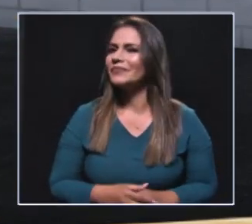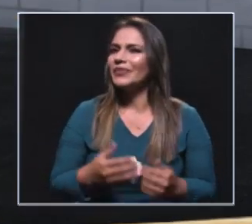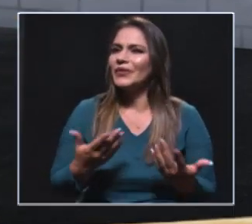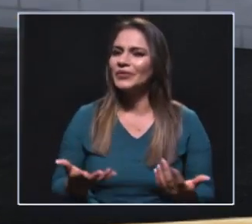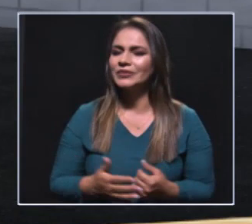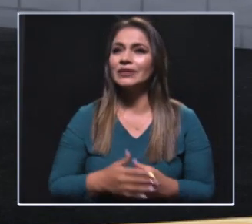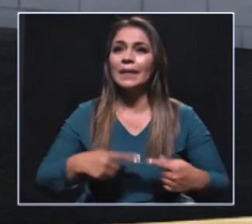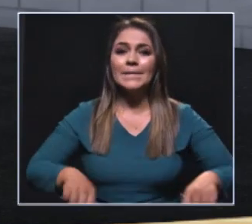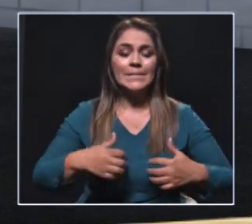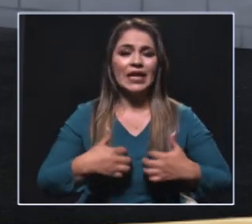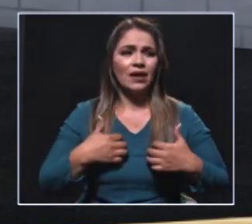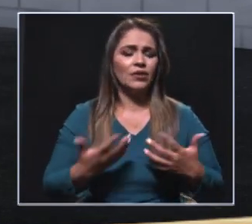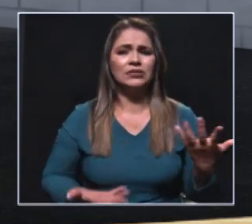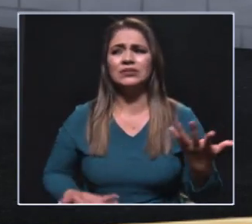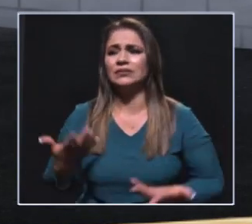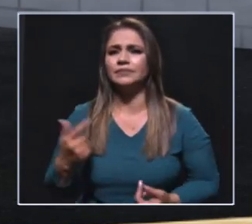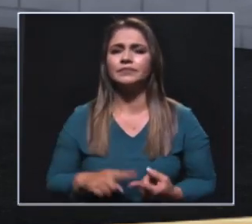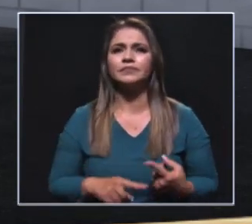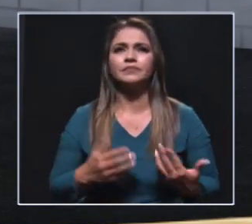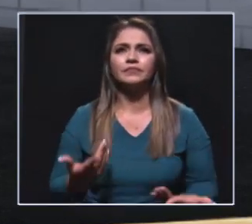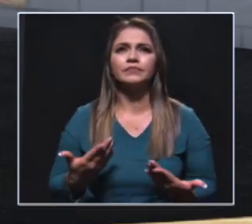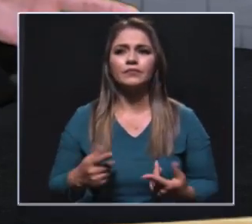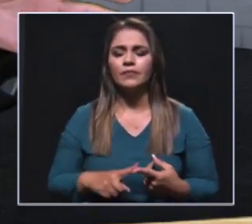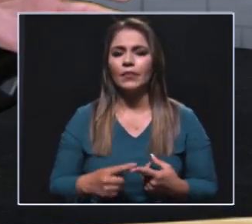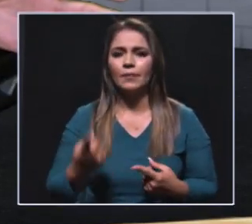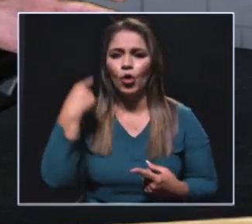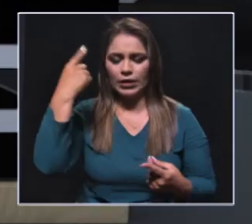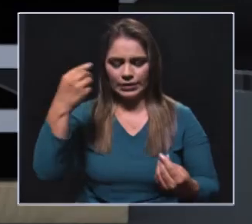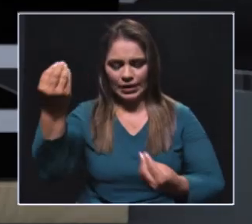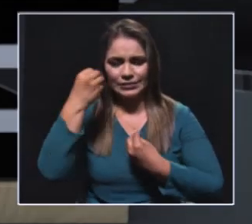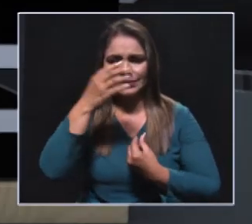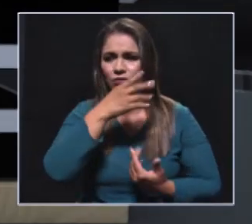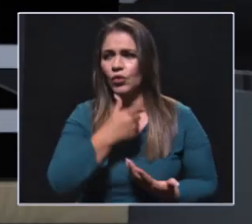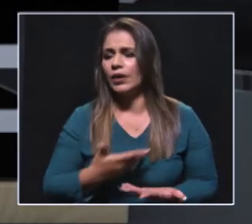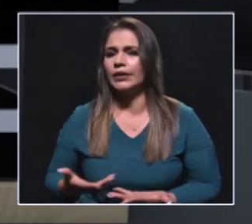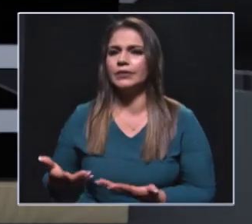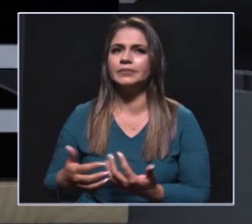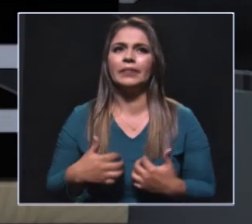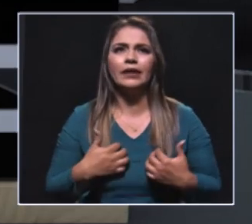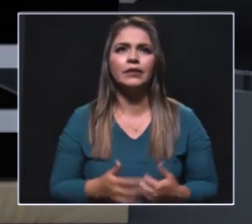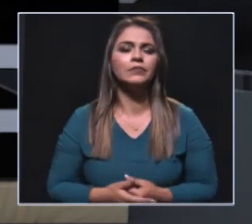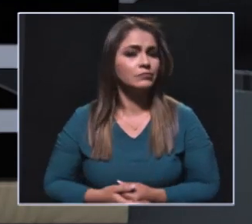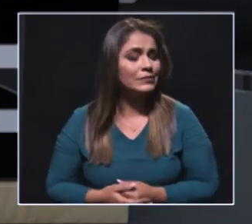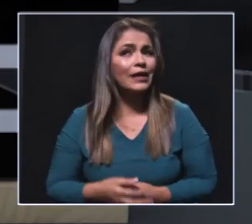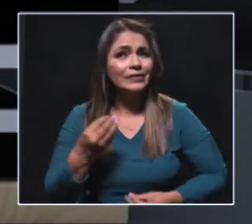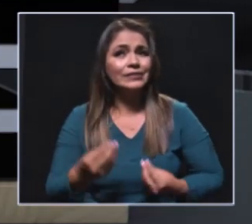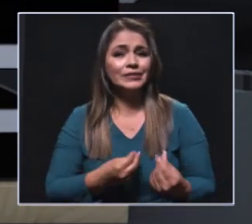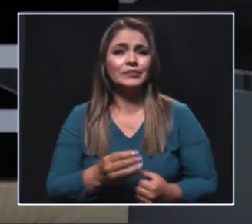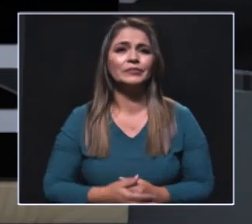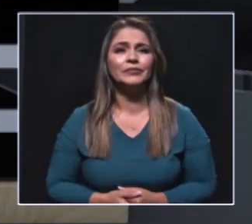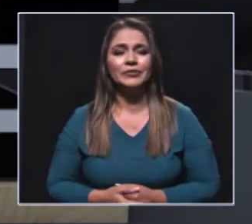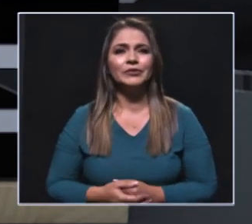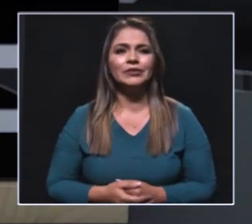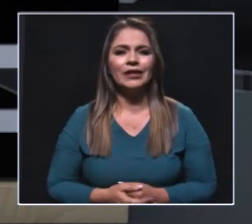los temores que si no han tenido formación en la política, ya se los estamos dando, lo hicimos, ese temor